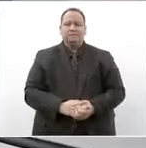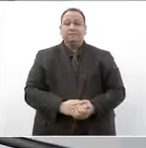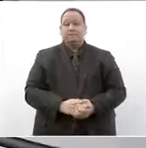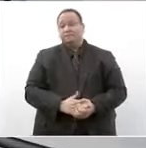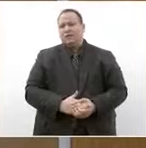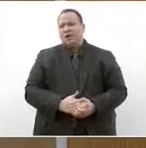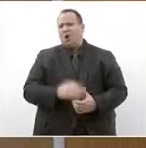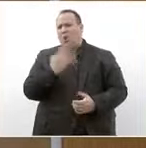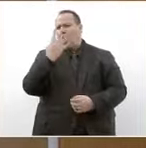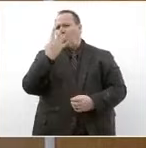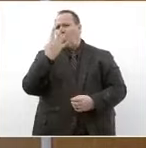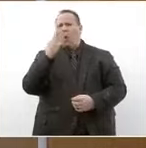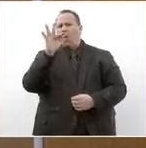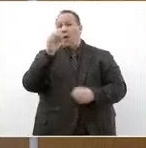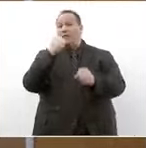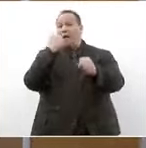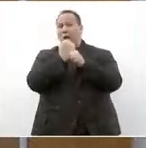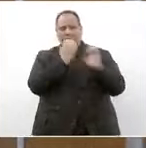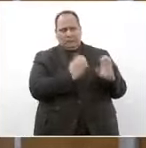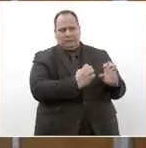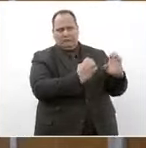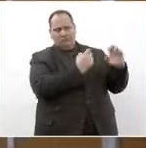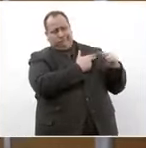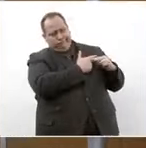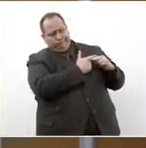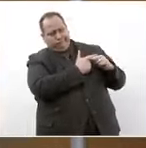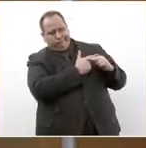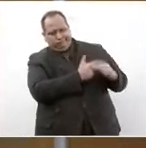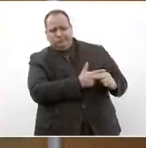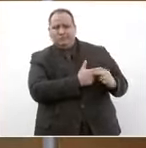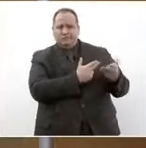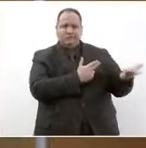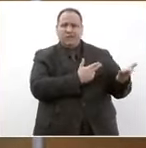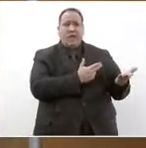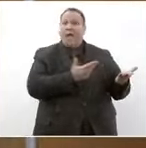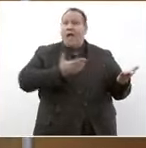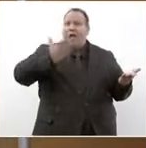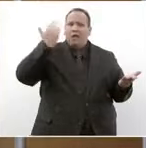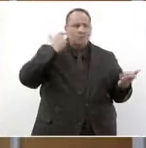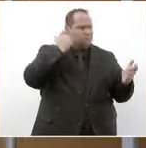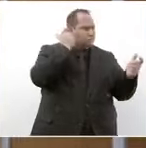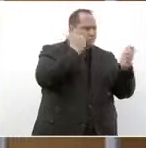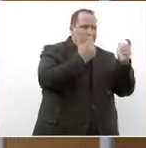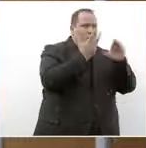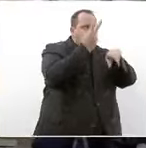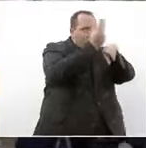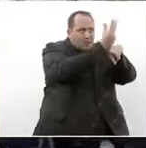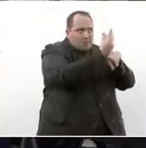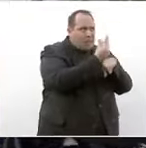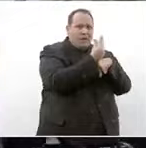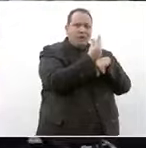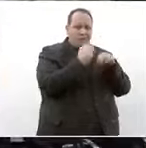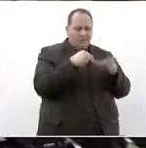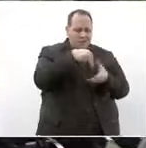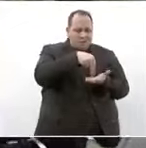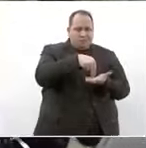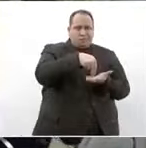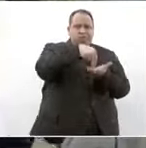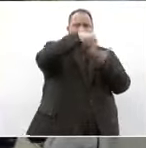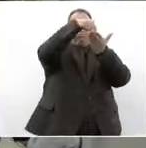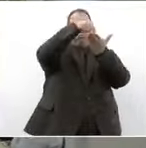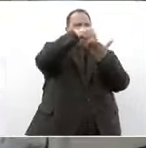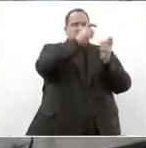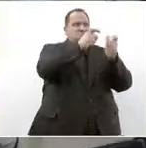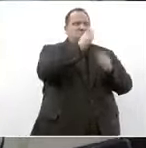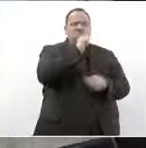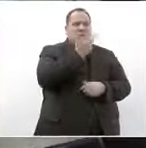durante las casi cuatro décadas que tiene el actual inmueble del hospital general no se había invertido en la remodelación de los elevadores